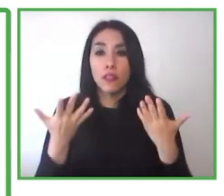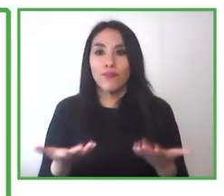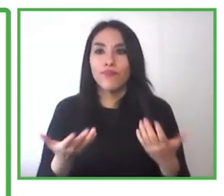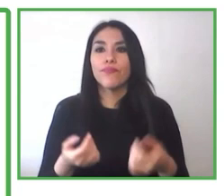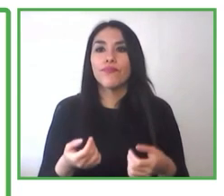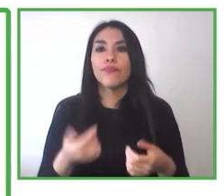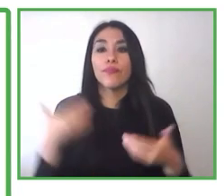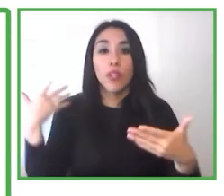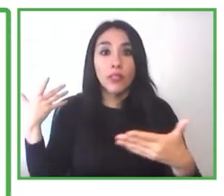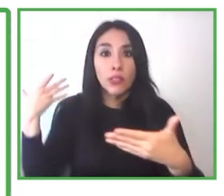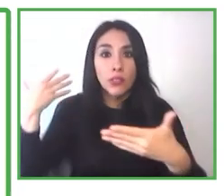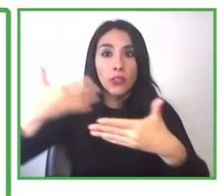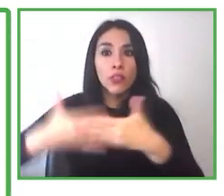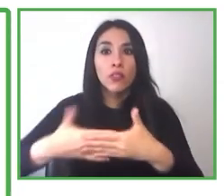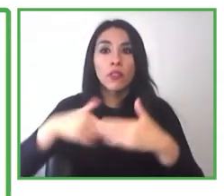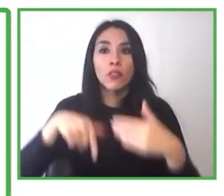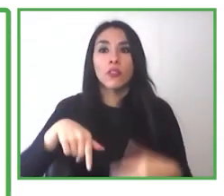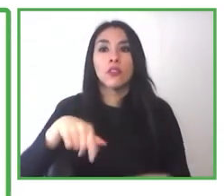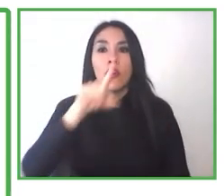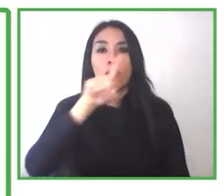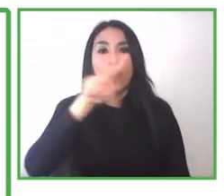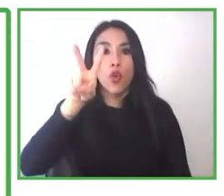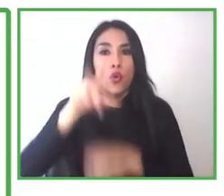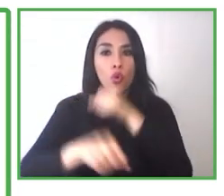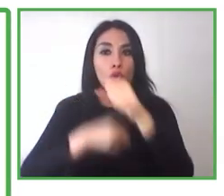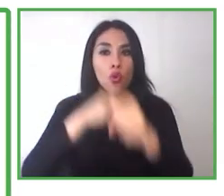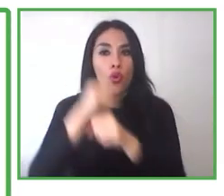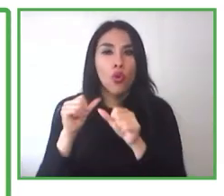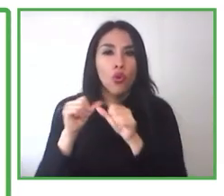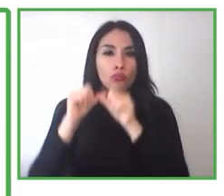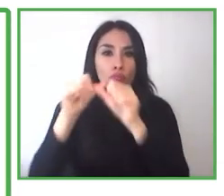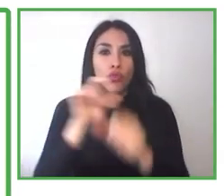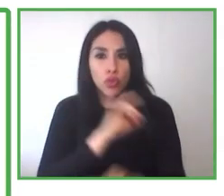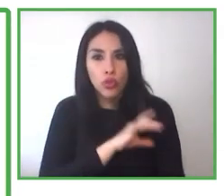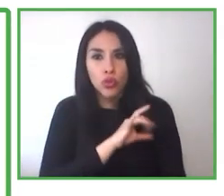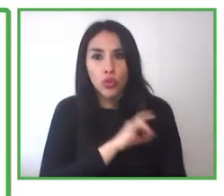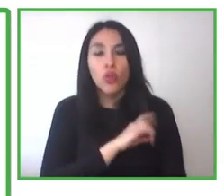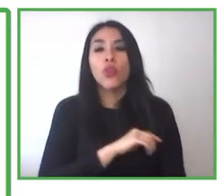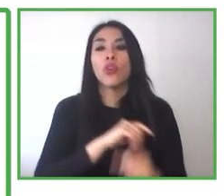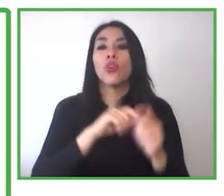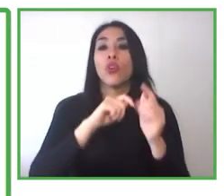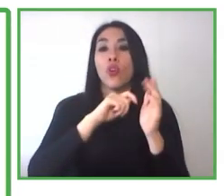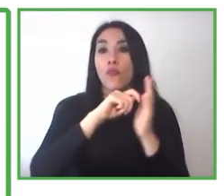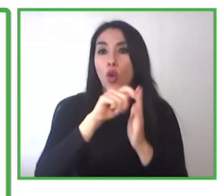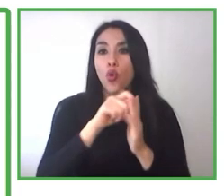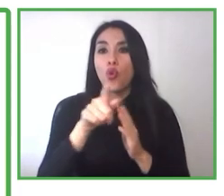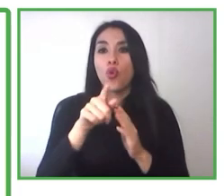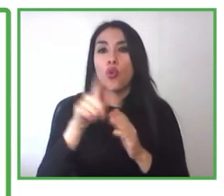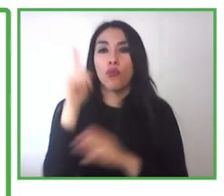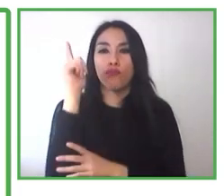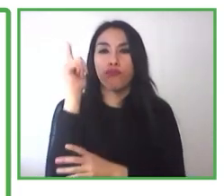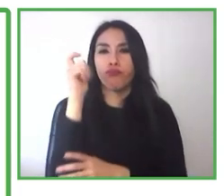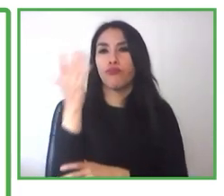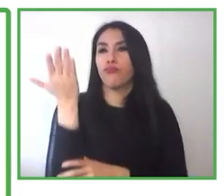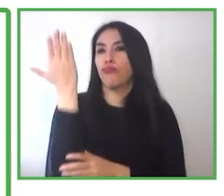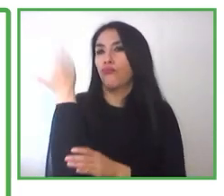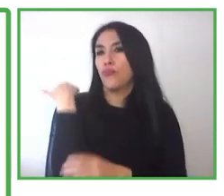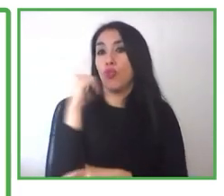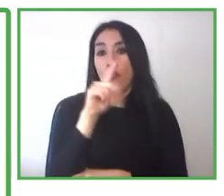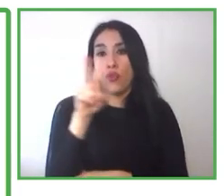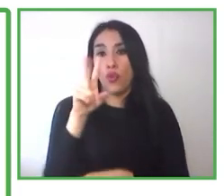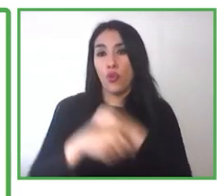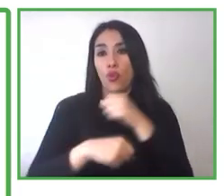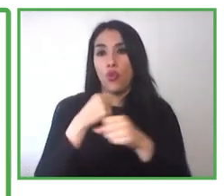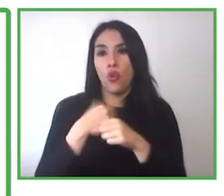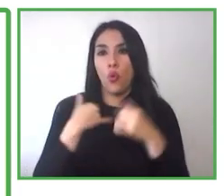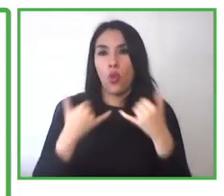somos unos, como decimos en Chile, unos pre-adolescentes que estamos empezando a crecer con más de 20 sectores productivos